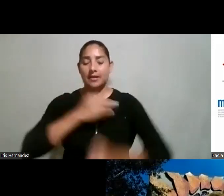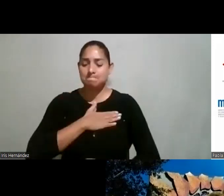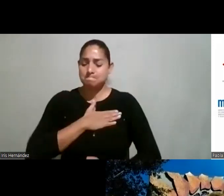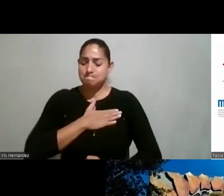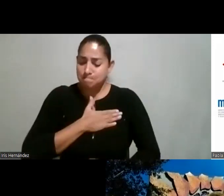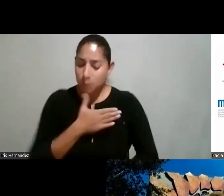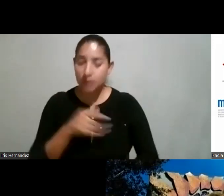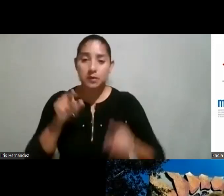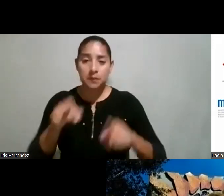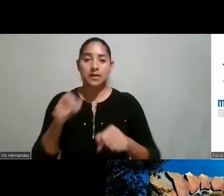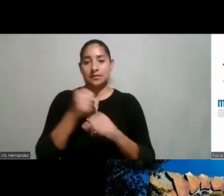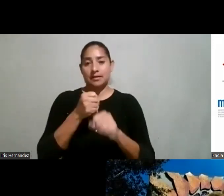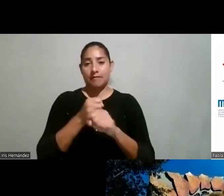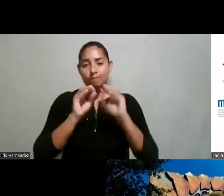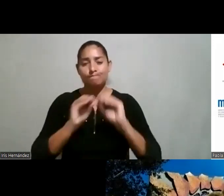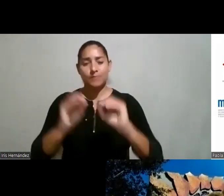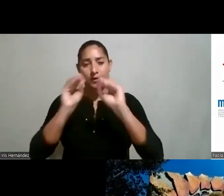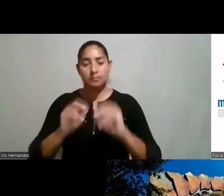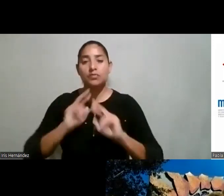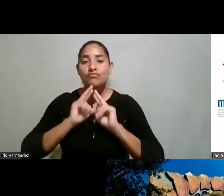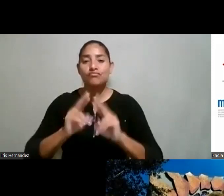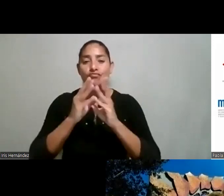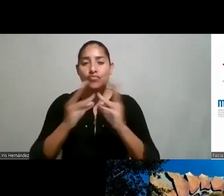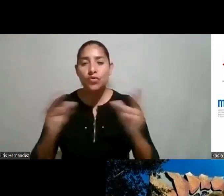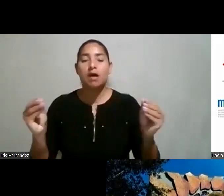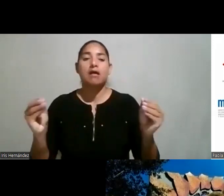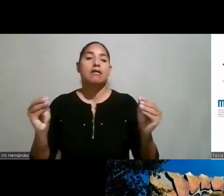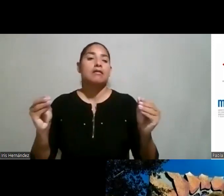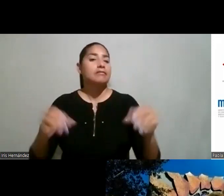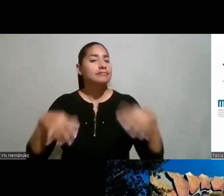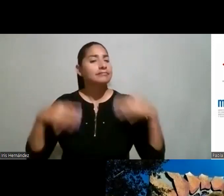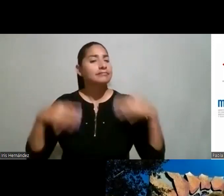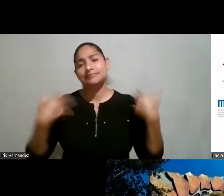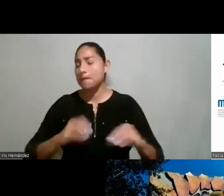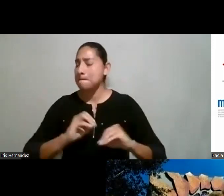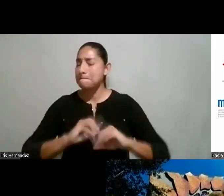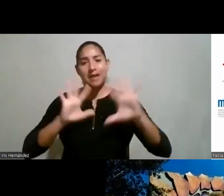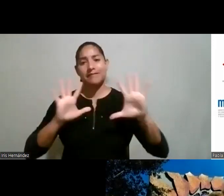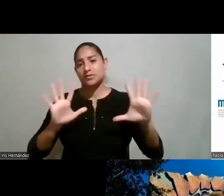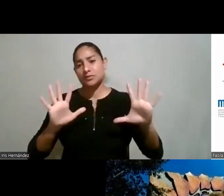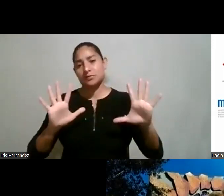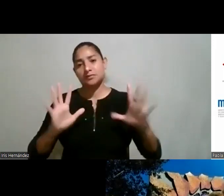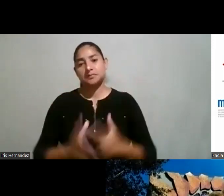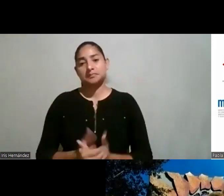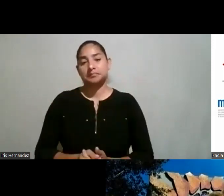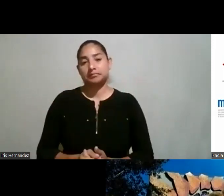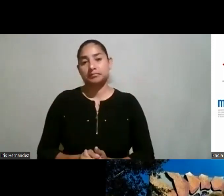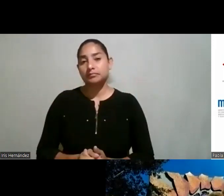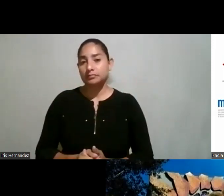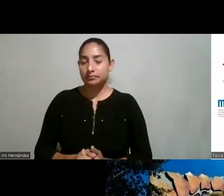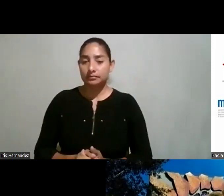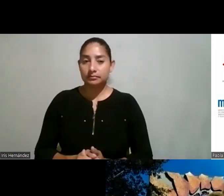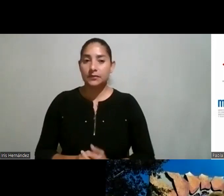para esto pero o sea es que los resultados los resultados son una maravilla y en ese